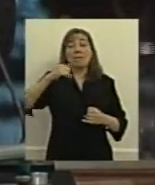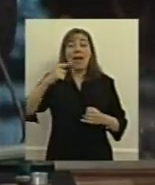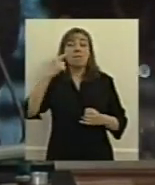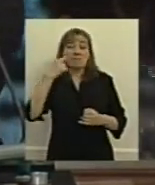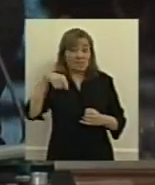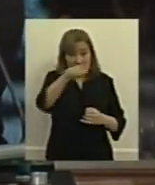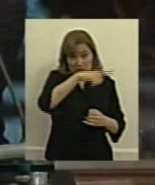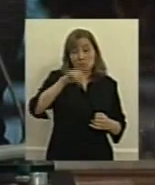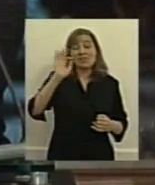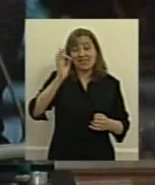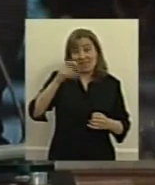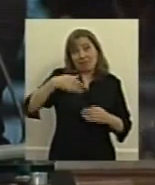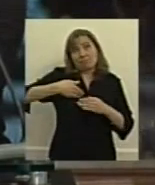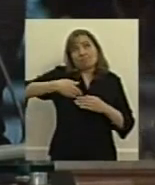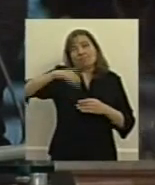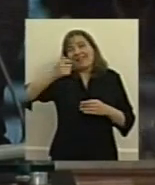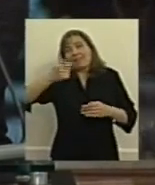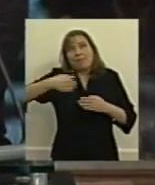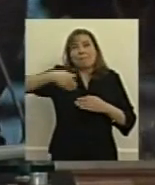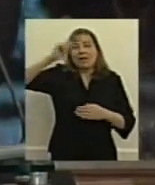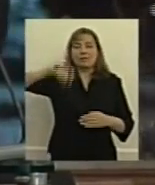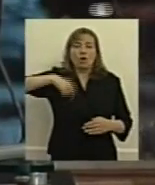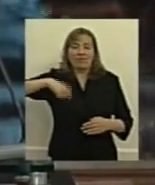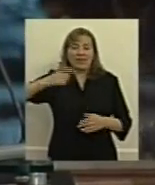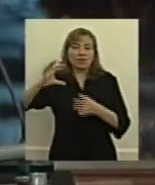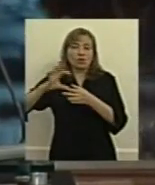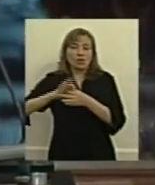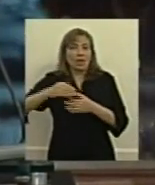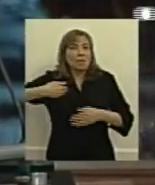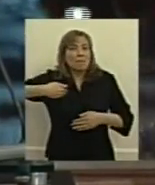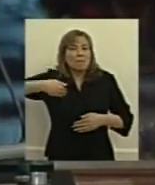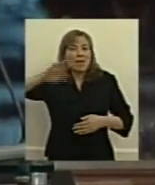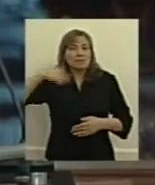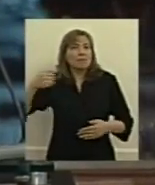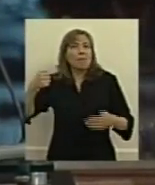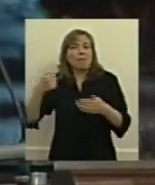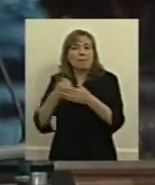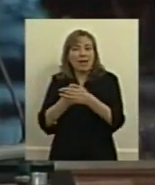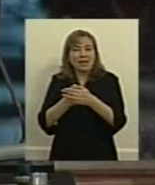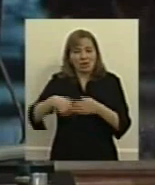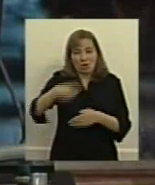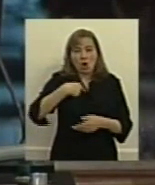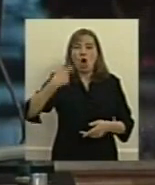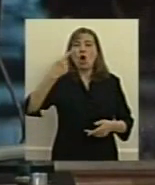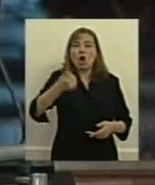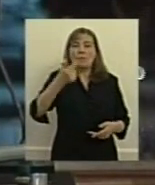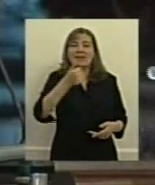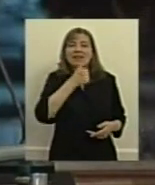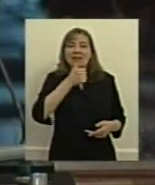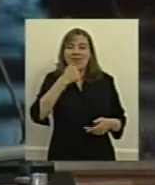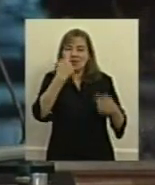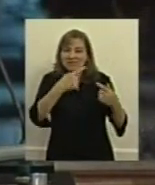es uno de los más si no es el más es la obra social de mayor impacto en la compra de